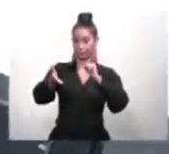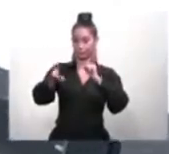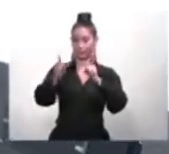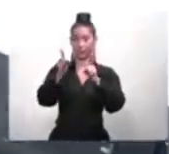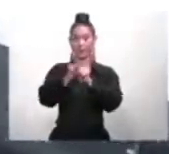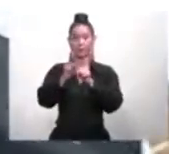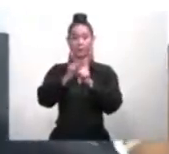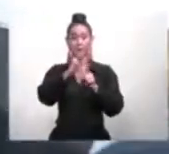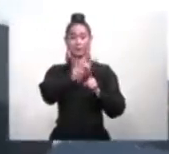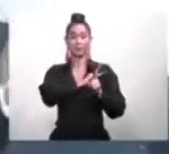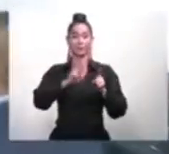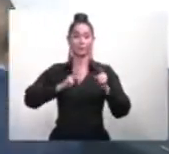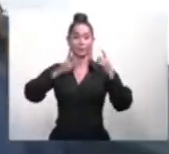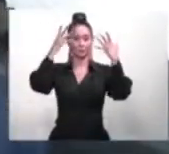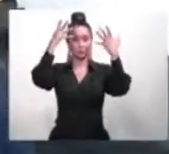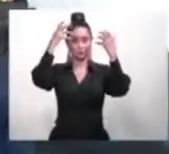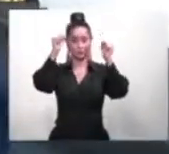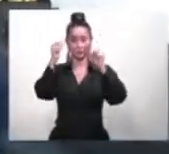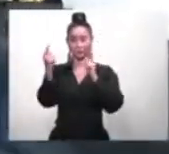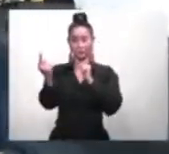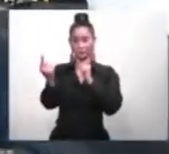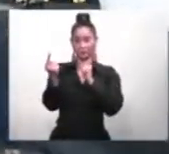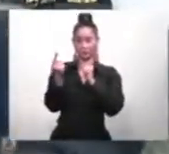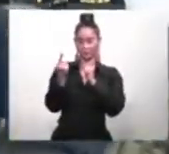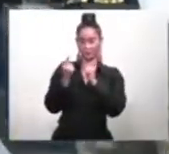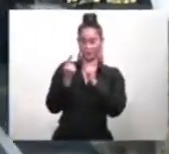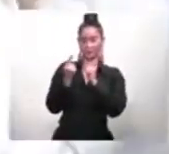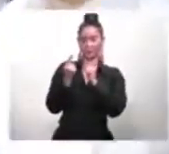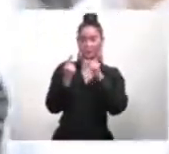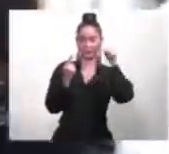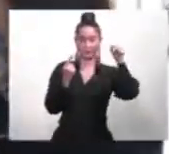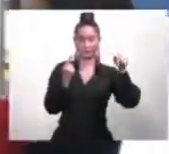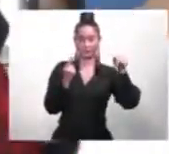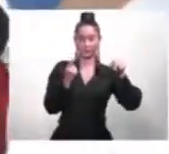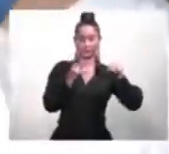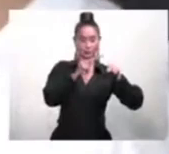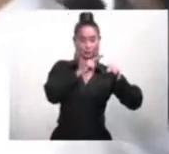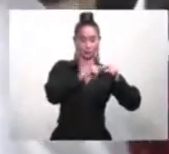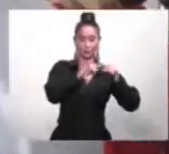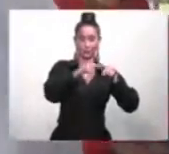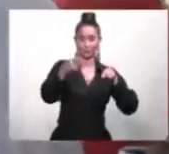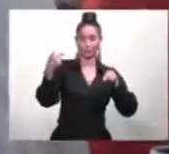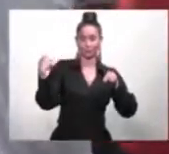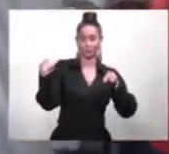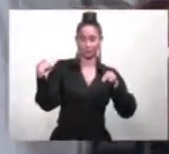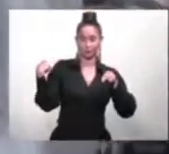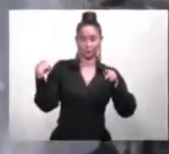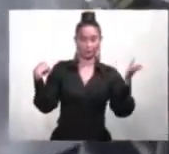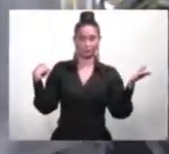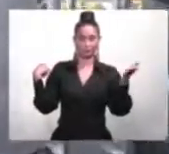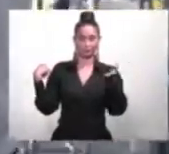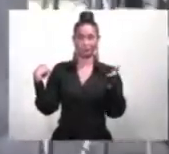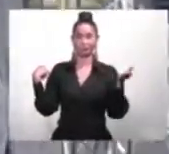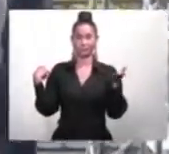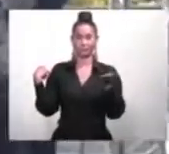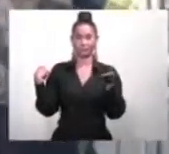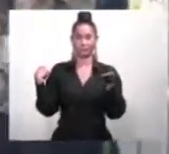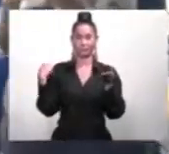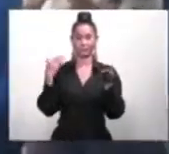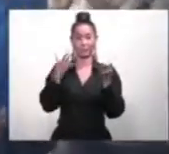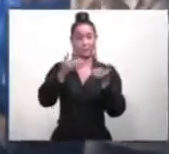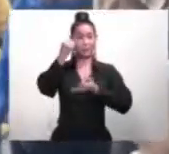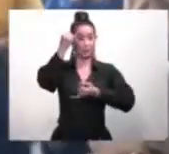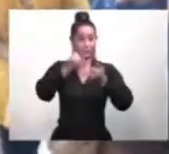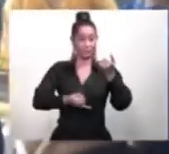del Gabinete de Salud se acercan al área donde se están colocando estas primeras vacunas. Ha culminado con